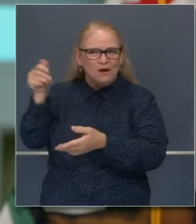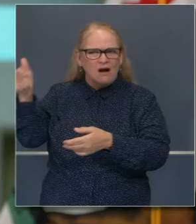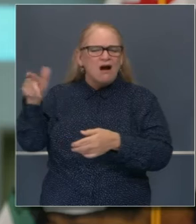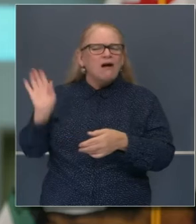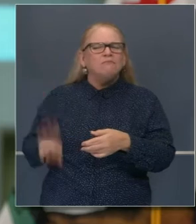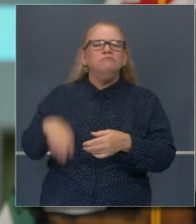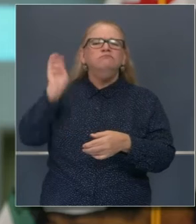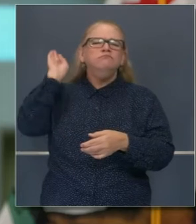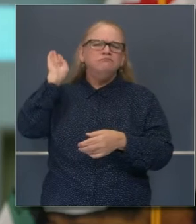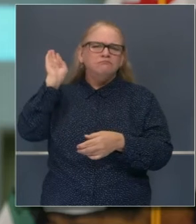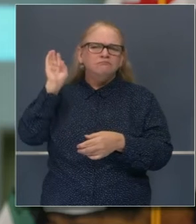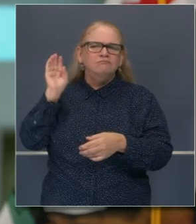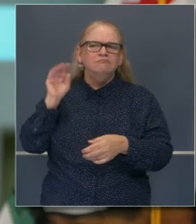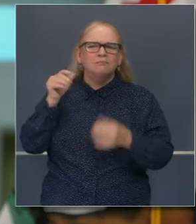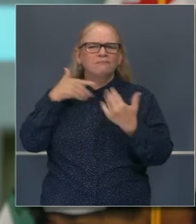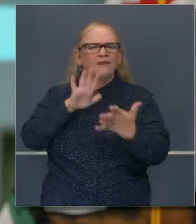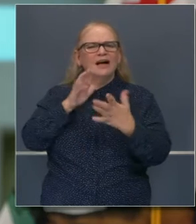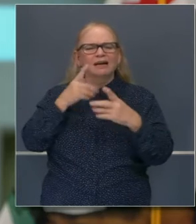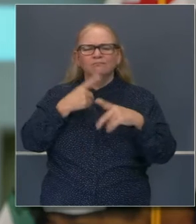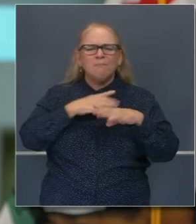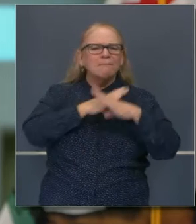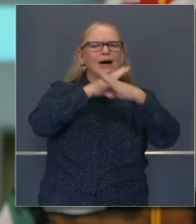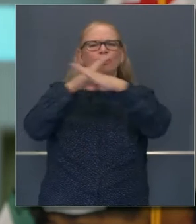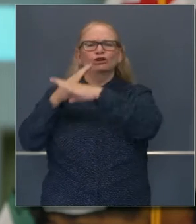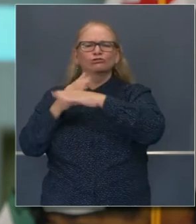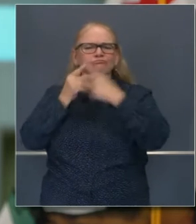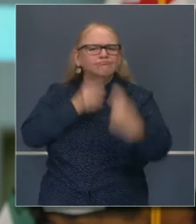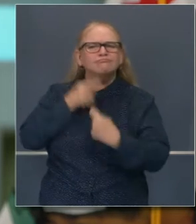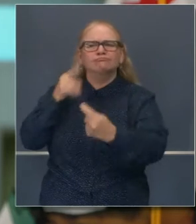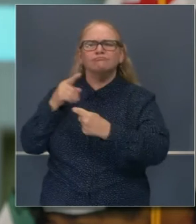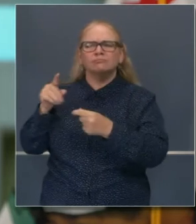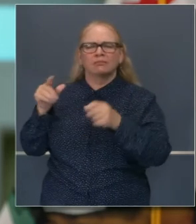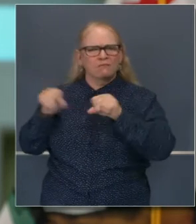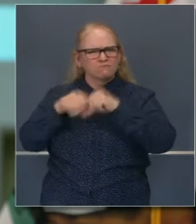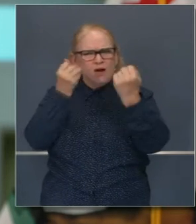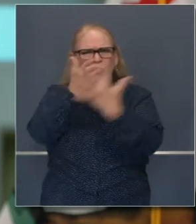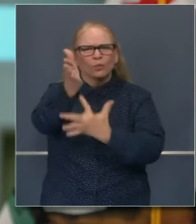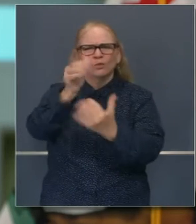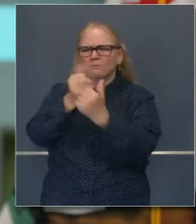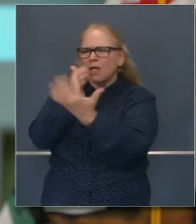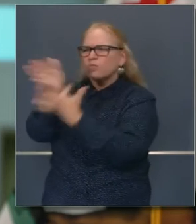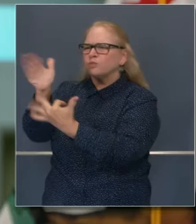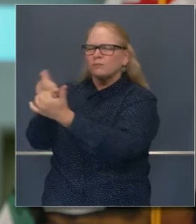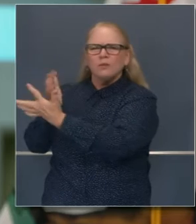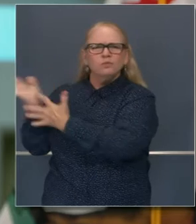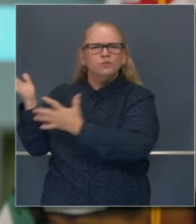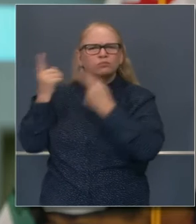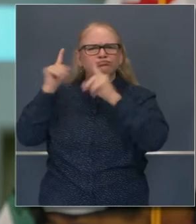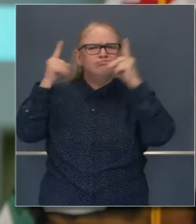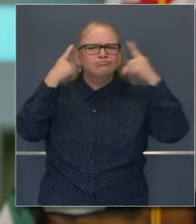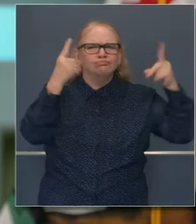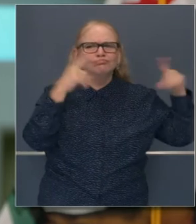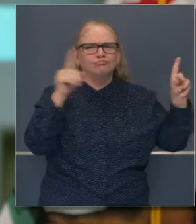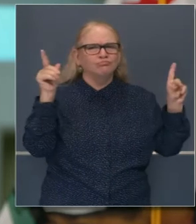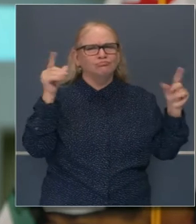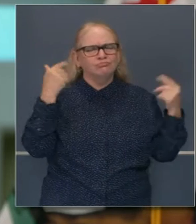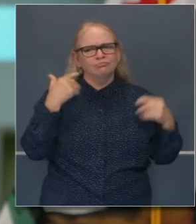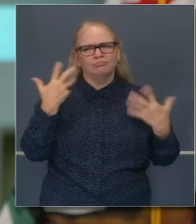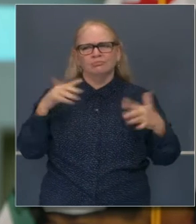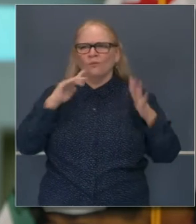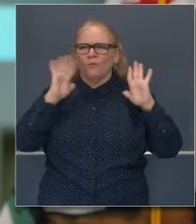sobreponiéndose a barreras como pionero en el campo. También fue